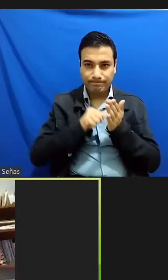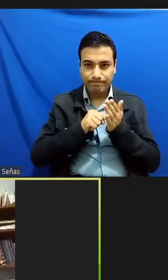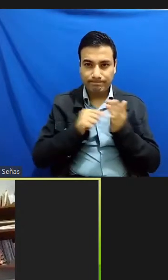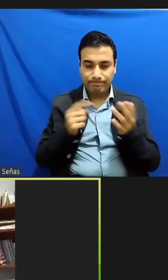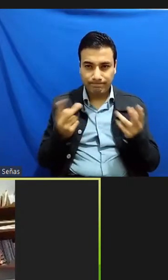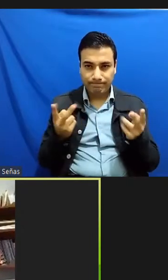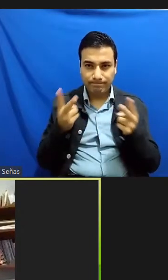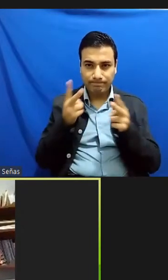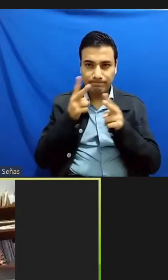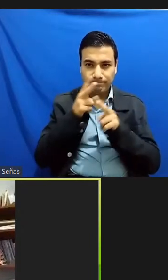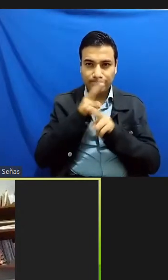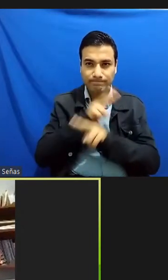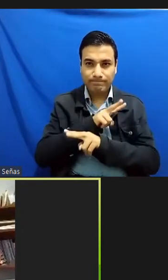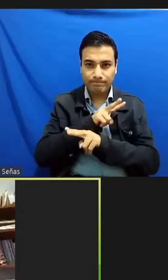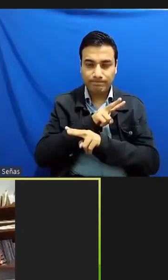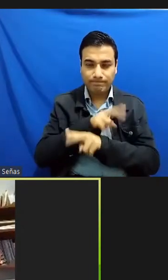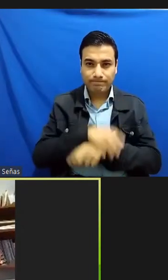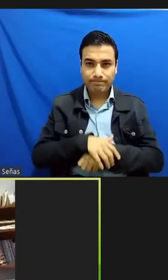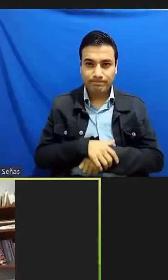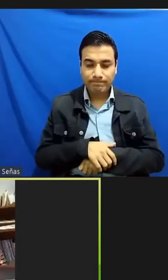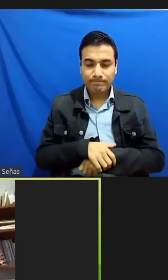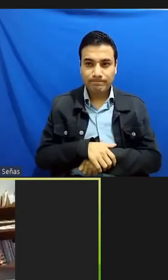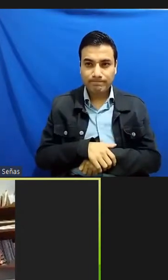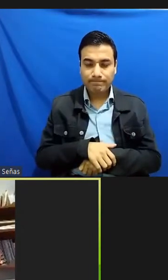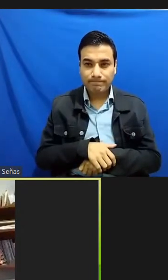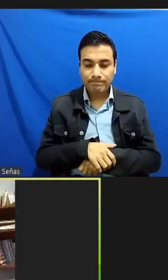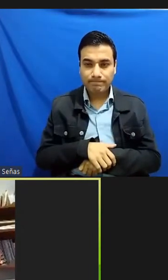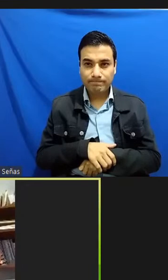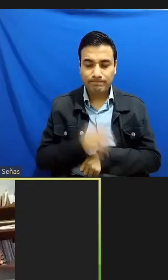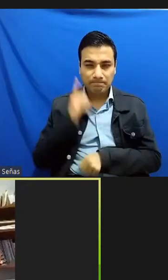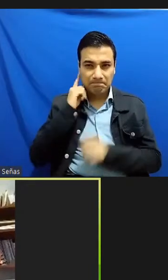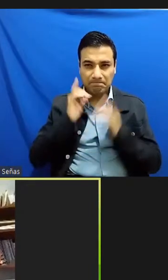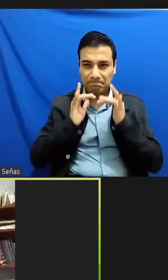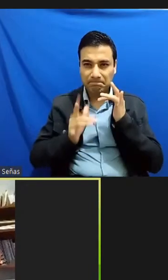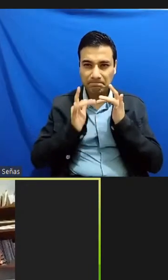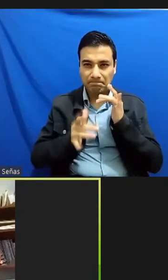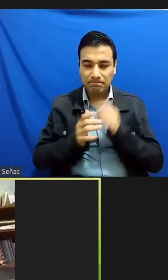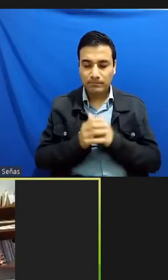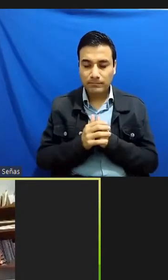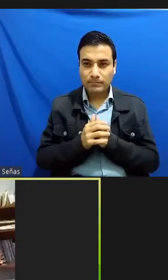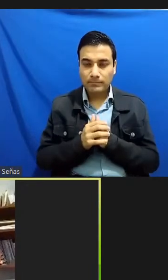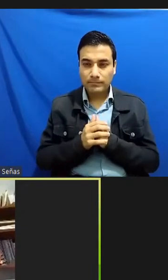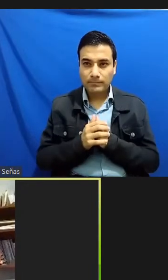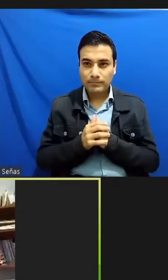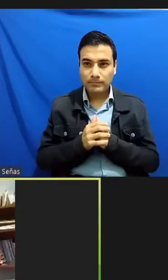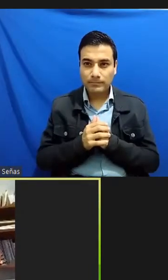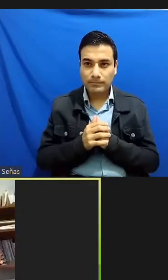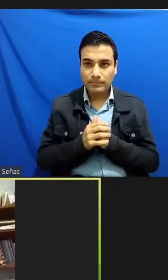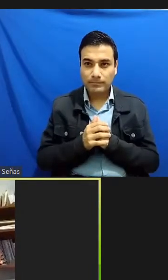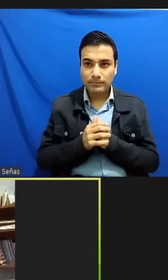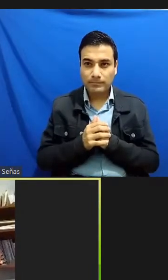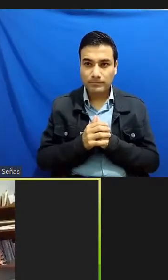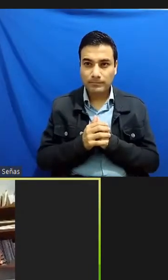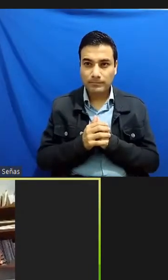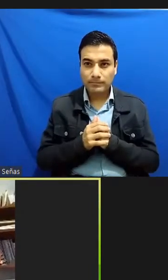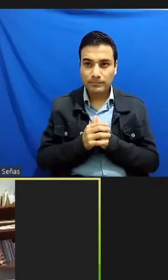la prótesis es una reinvención que permite darle a todo